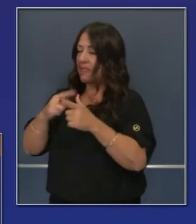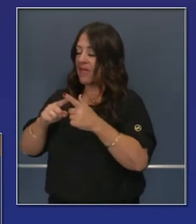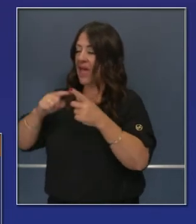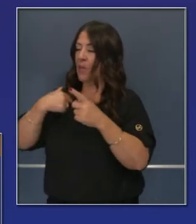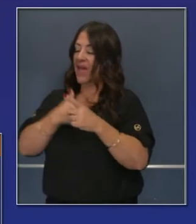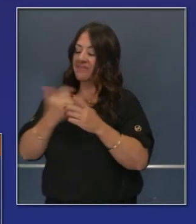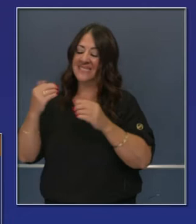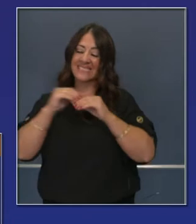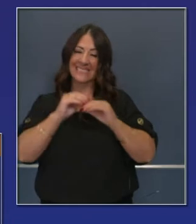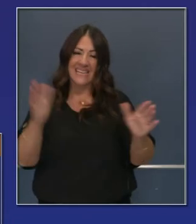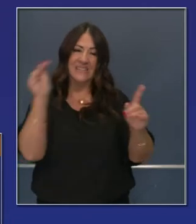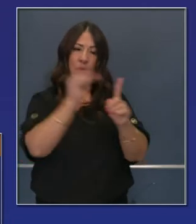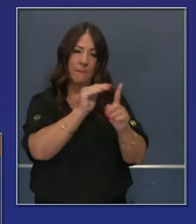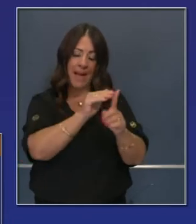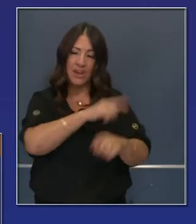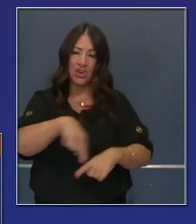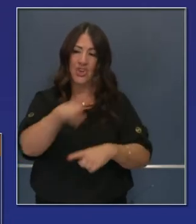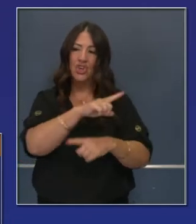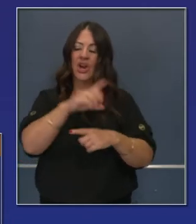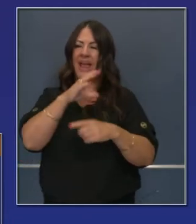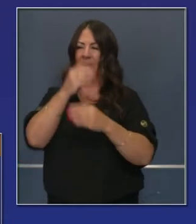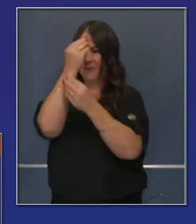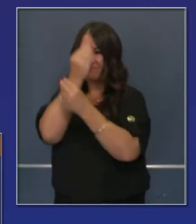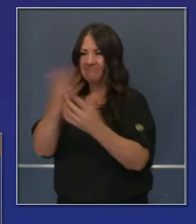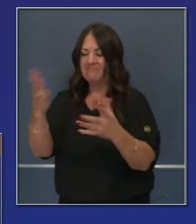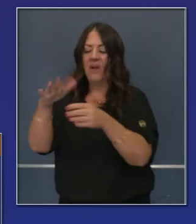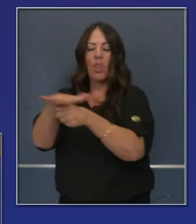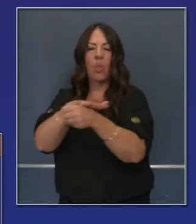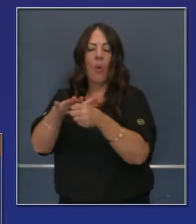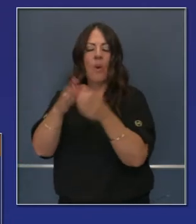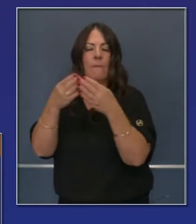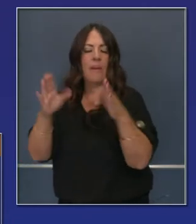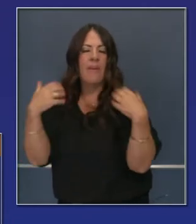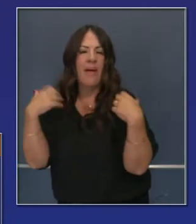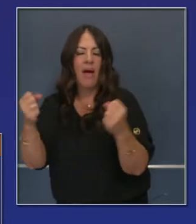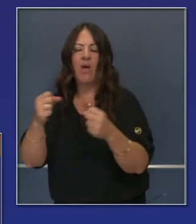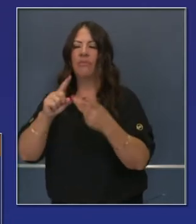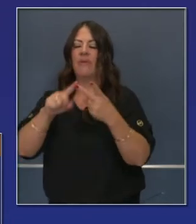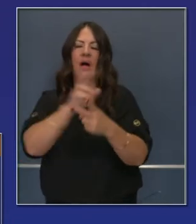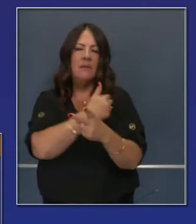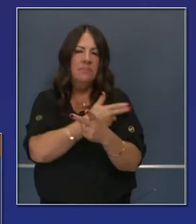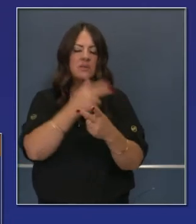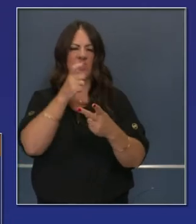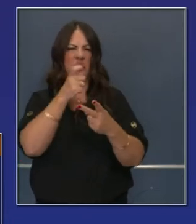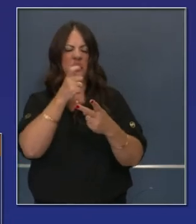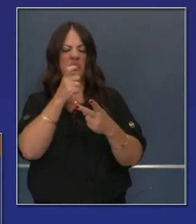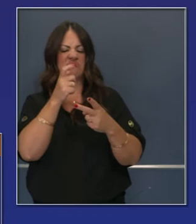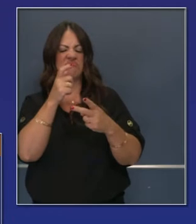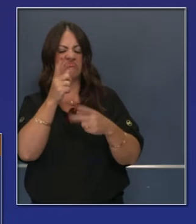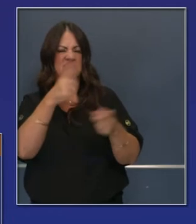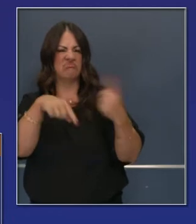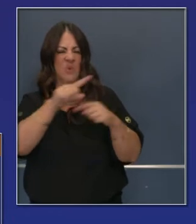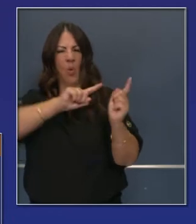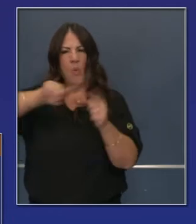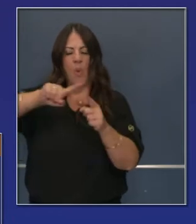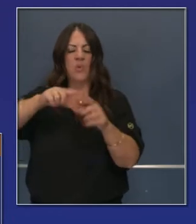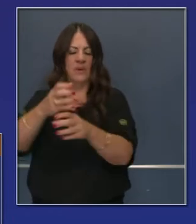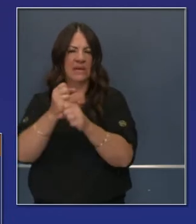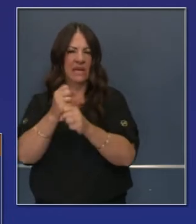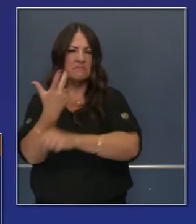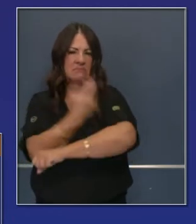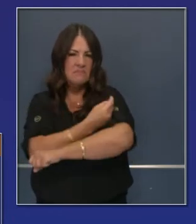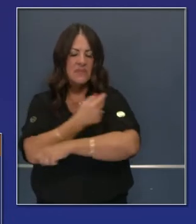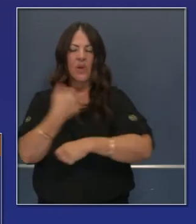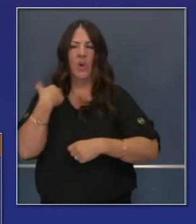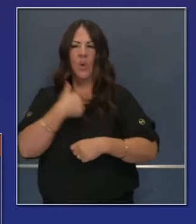cada persona. Las notificaciones van del estado al federal y a la jurisdicción local. Y todo esto incluye ampliamente